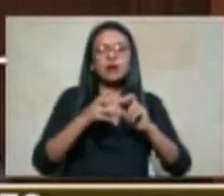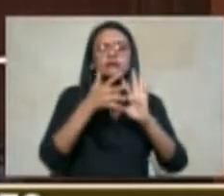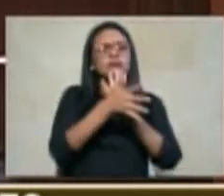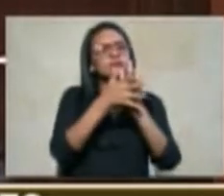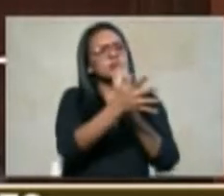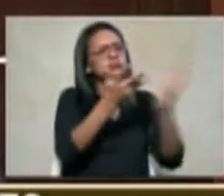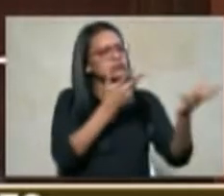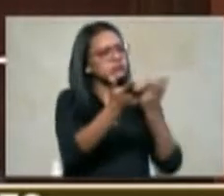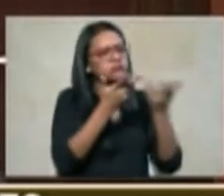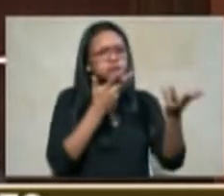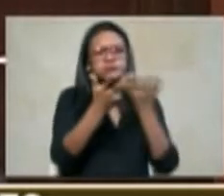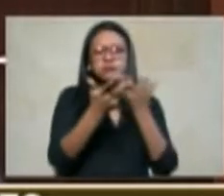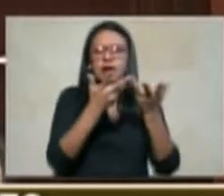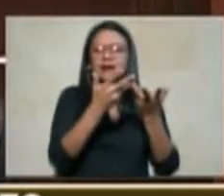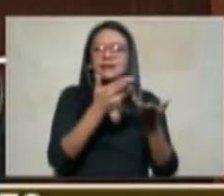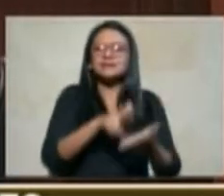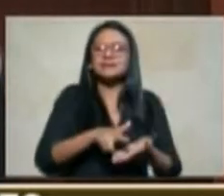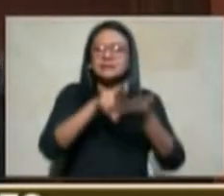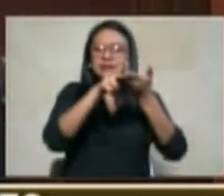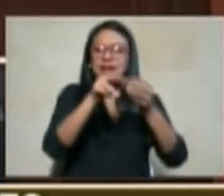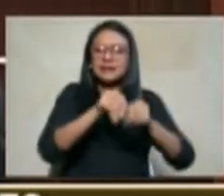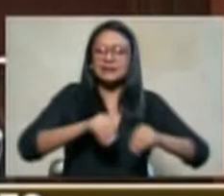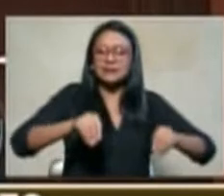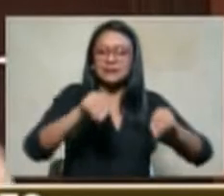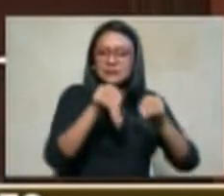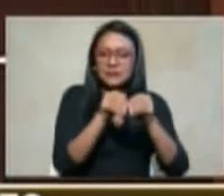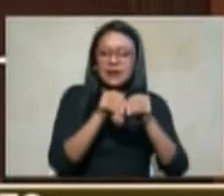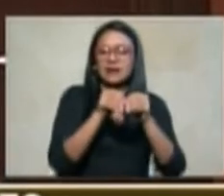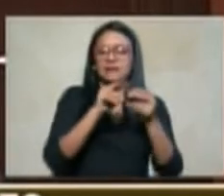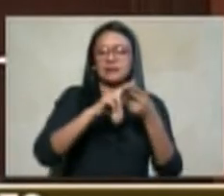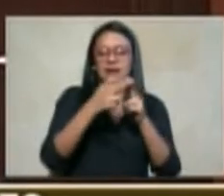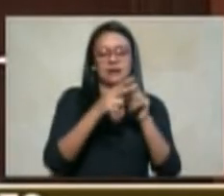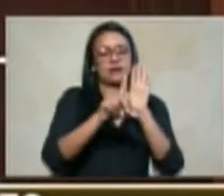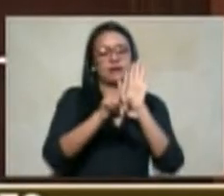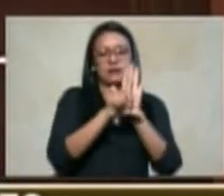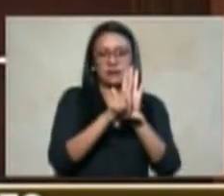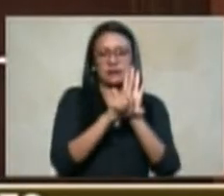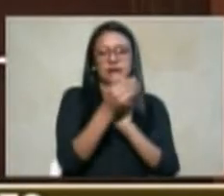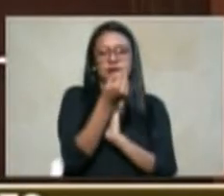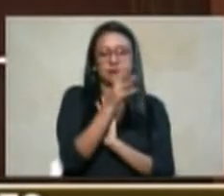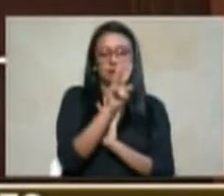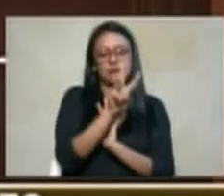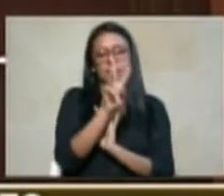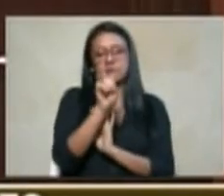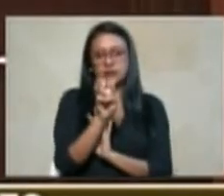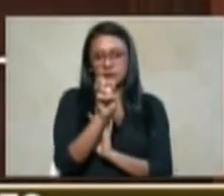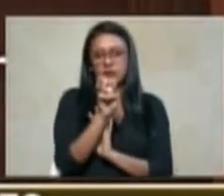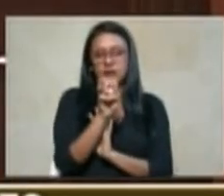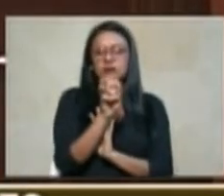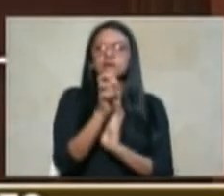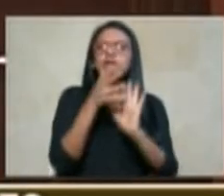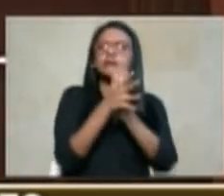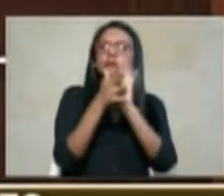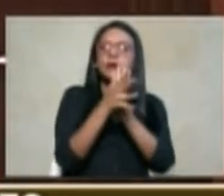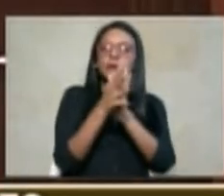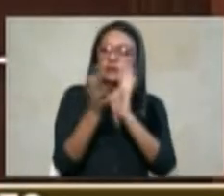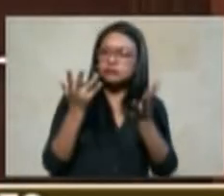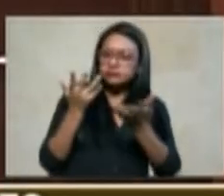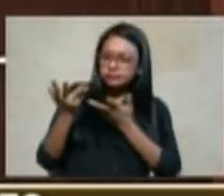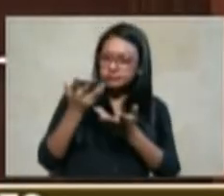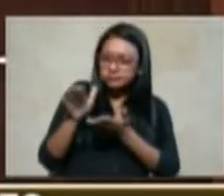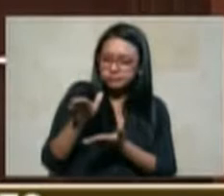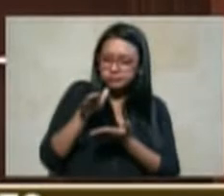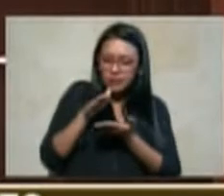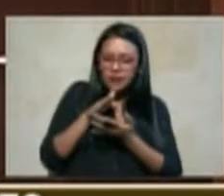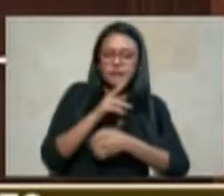de tierras por virtud de la ley 1448 sino información allegada desde la Fiscalía General de la Nación